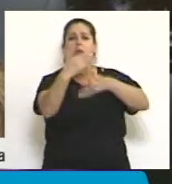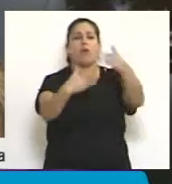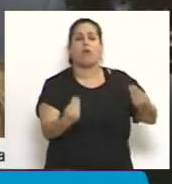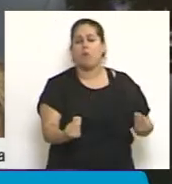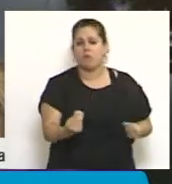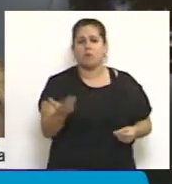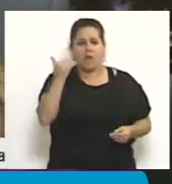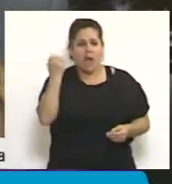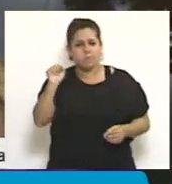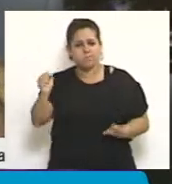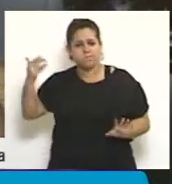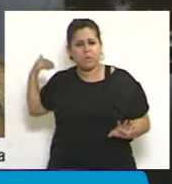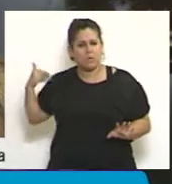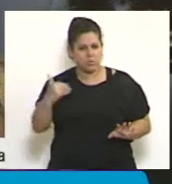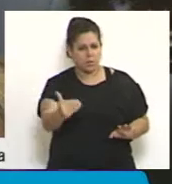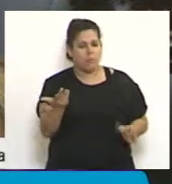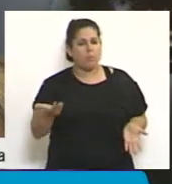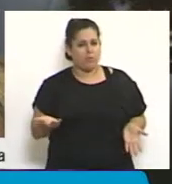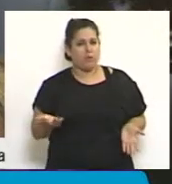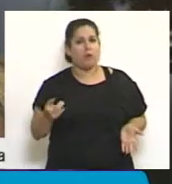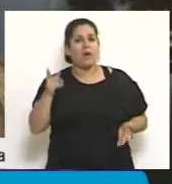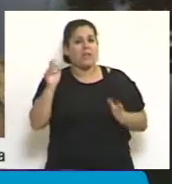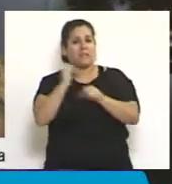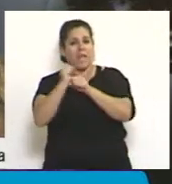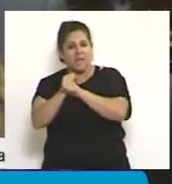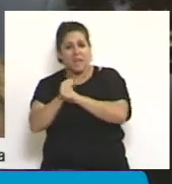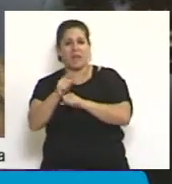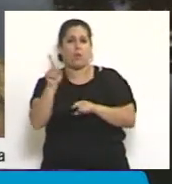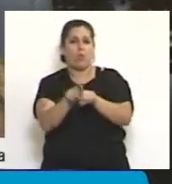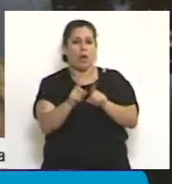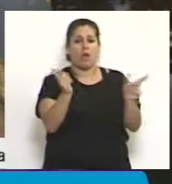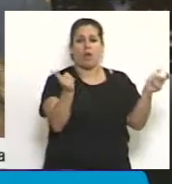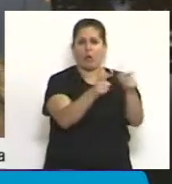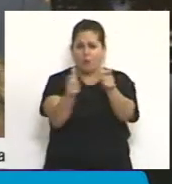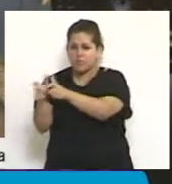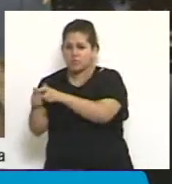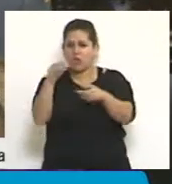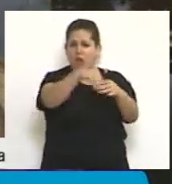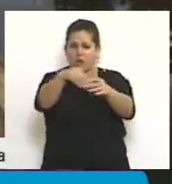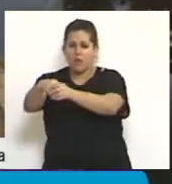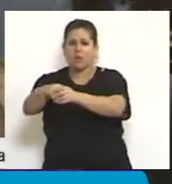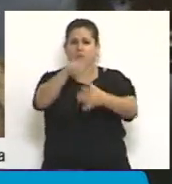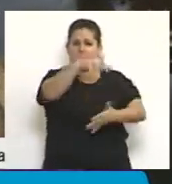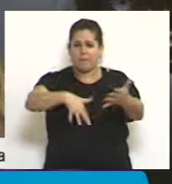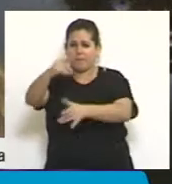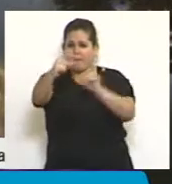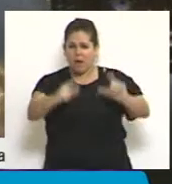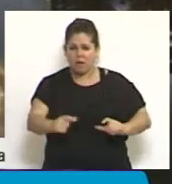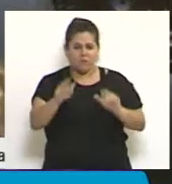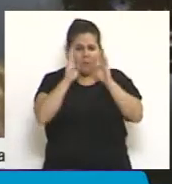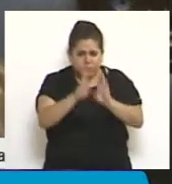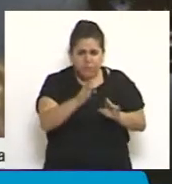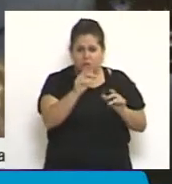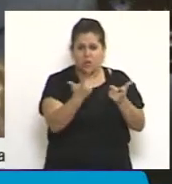desde hace un tiempo. En la tarea que hemos desarrollado en las comisiones, ni un párrafo se ha dedicado ni en los considerandos